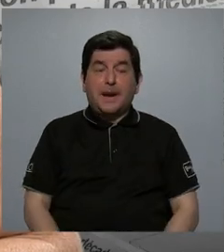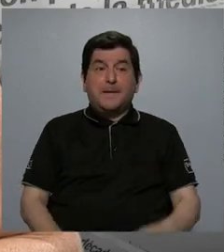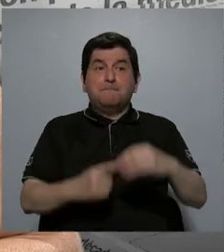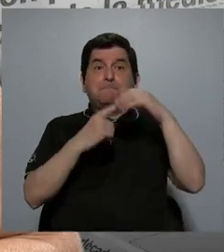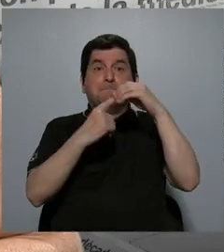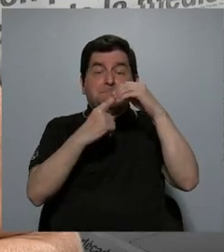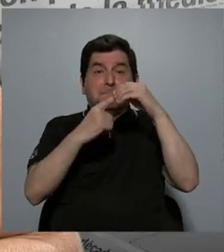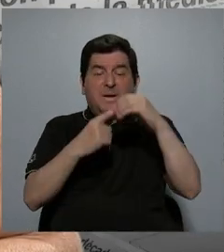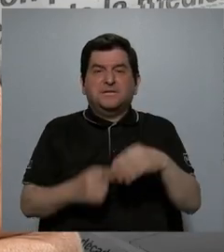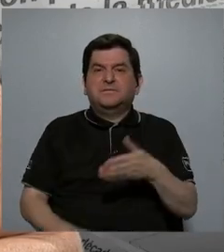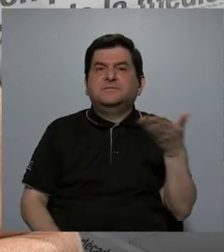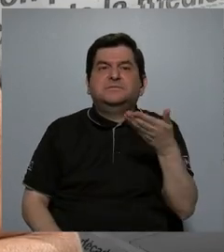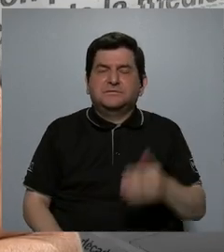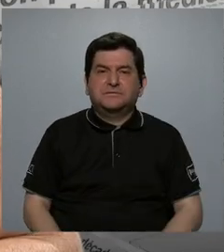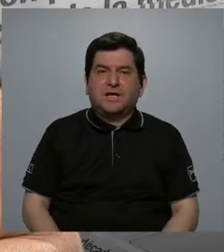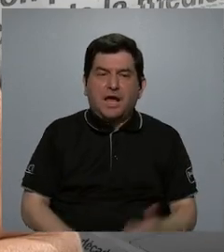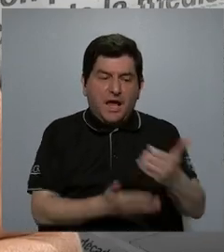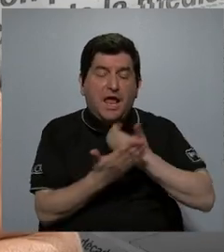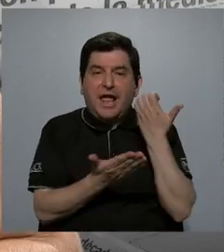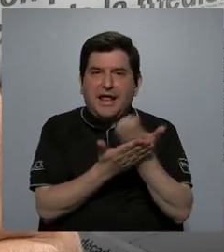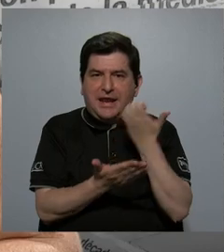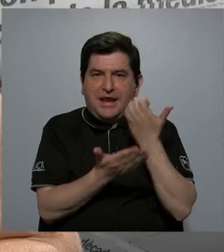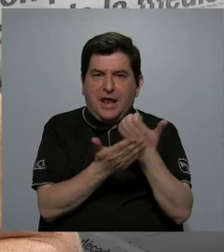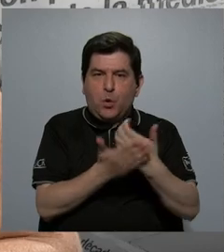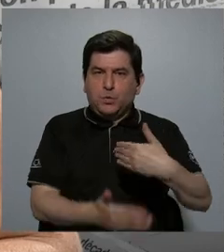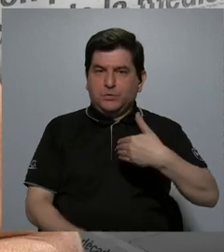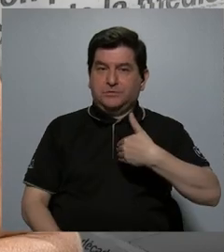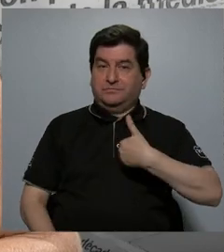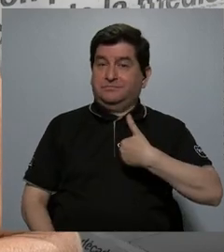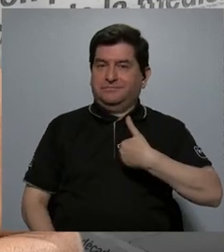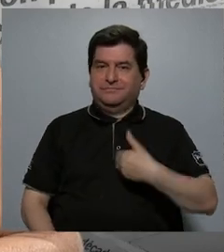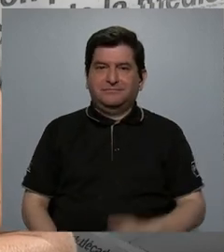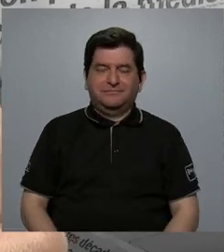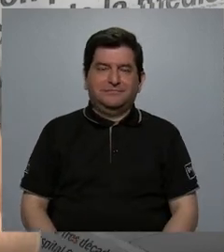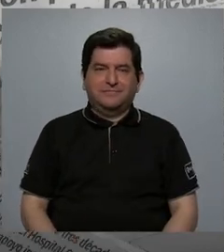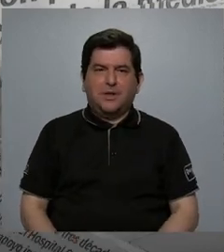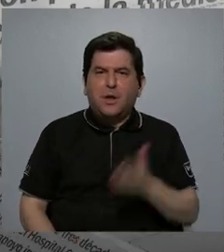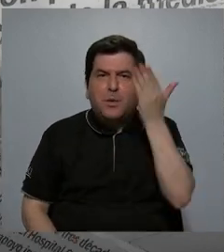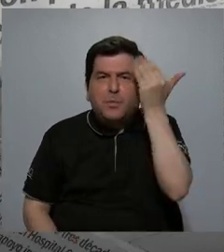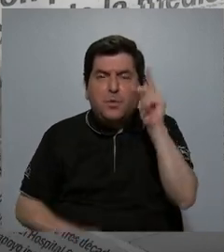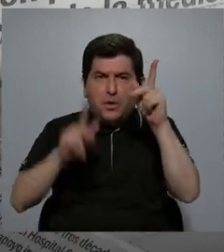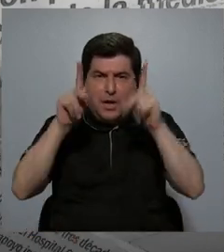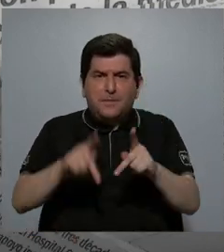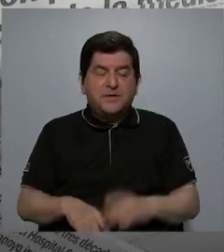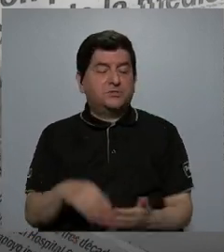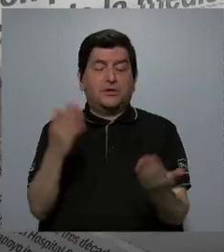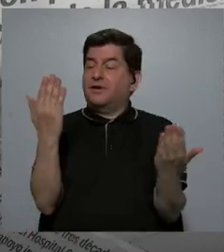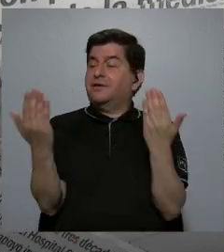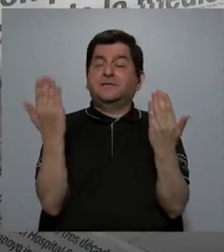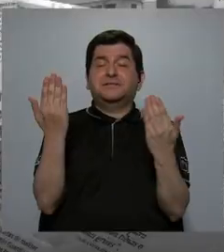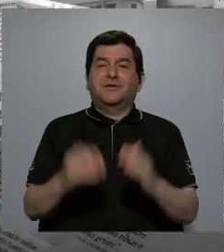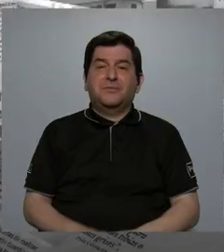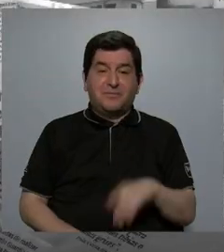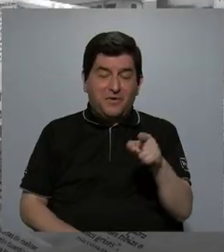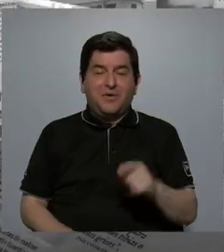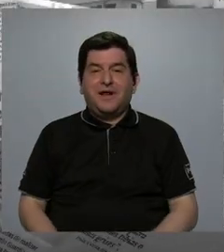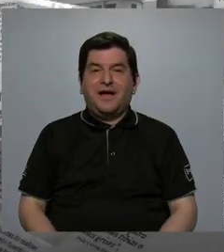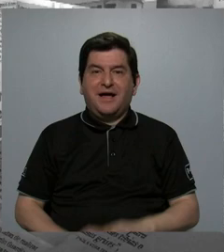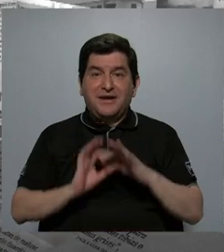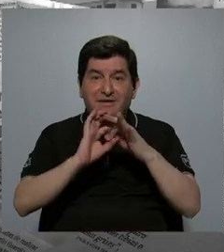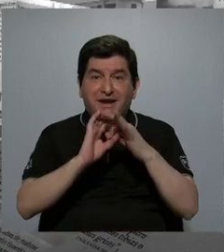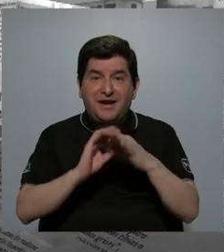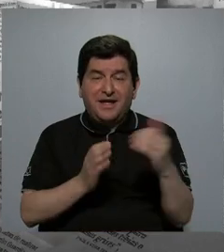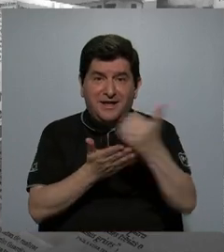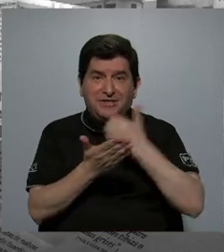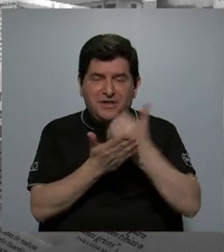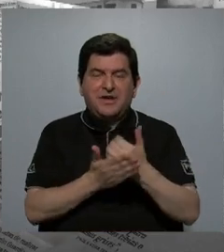mucho los recursos económicos que tiene, sobre todo porque la gente se compara en términos de esos recursos, hace